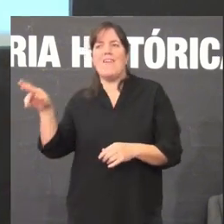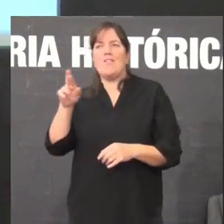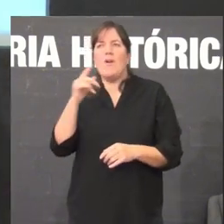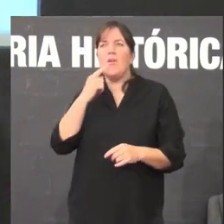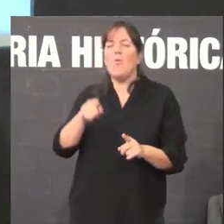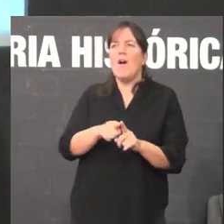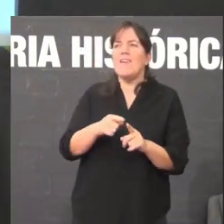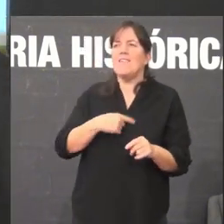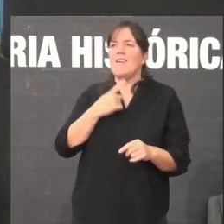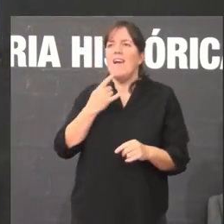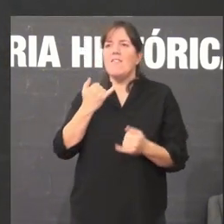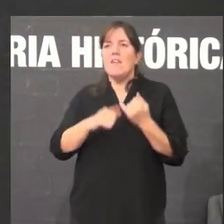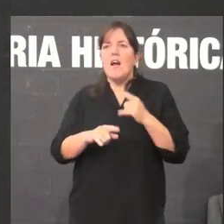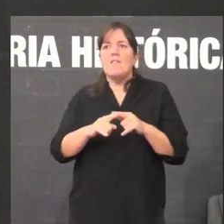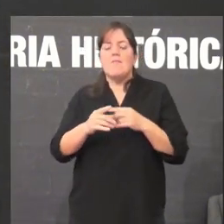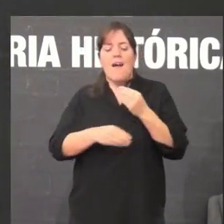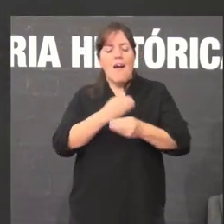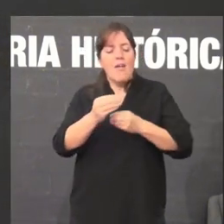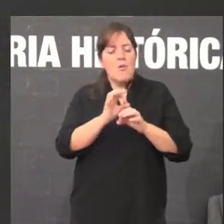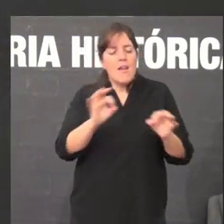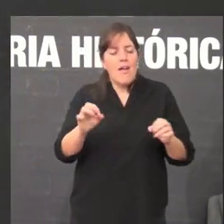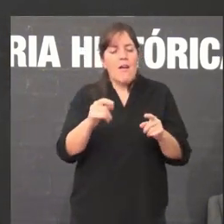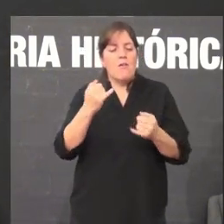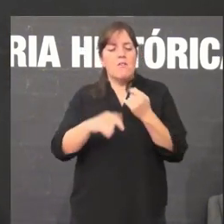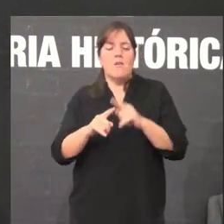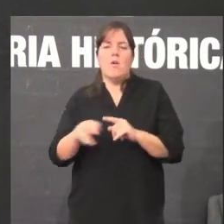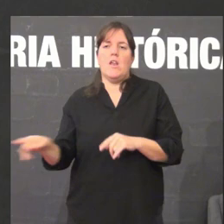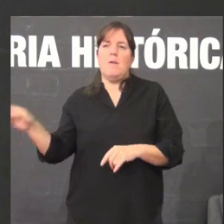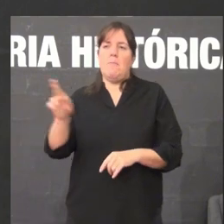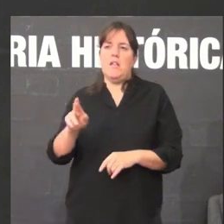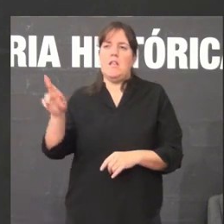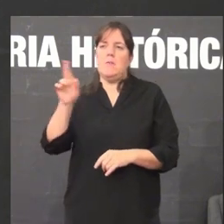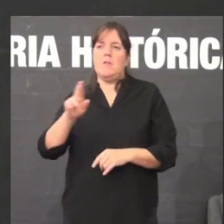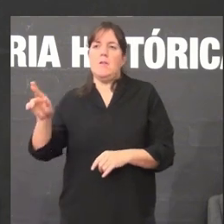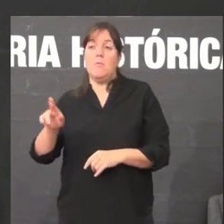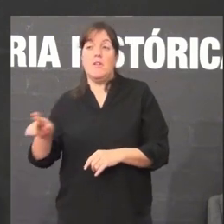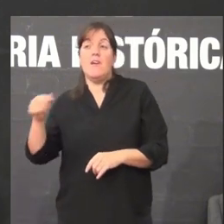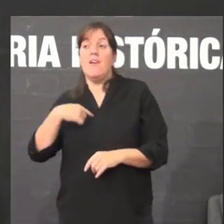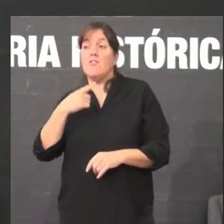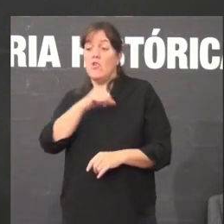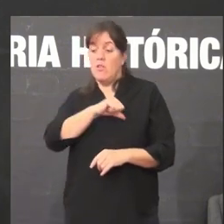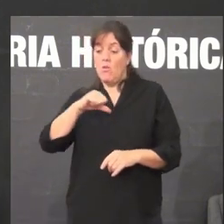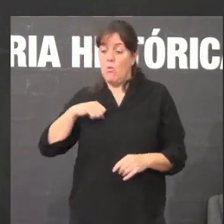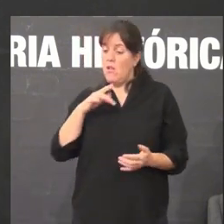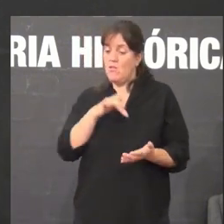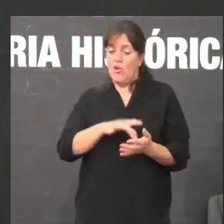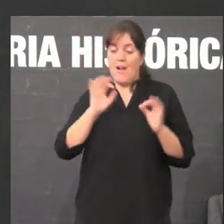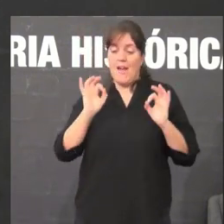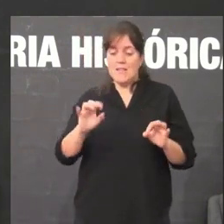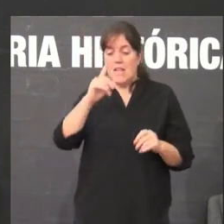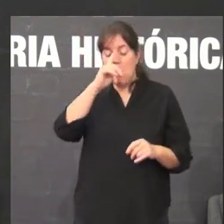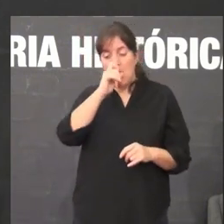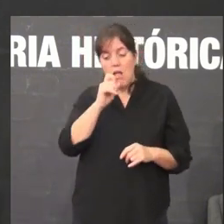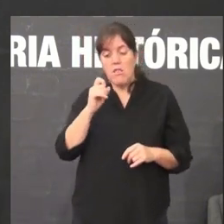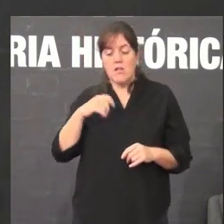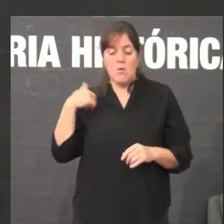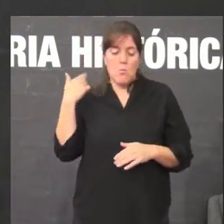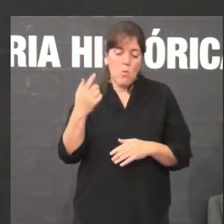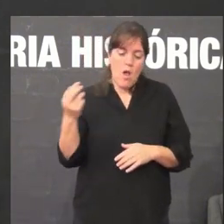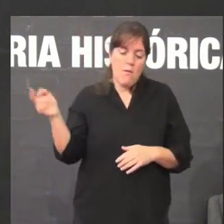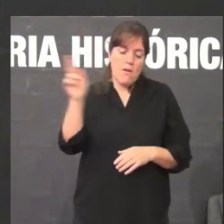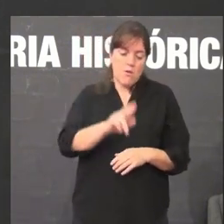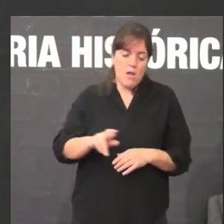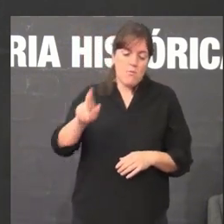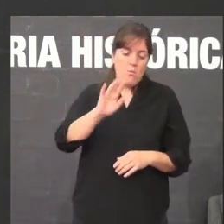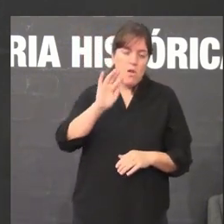se non estamos condenados a repetilos. Isto acontece a nivel individual, non eses lembranzas que voltan unha vez tras